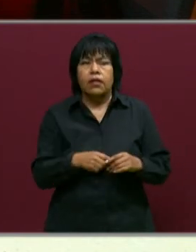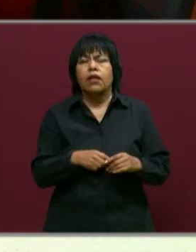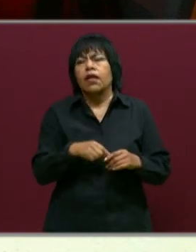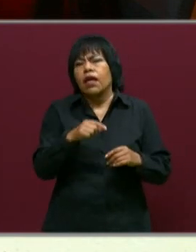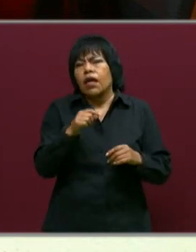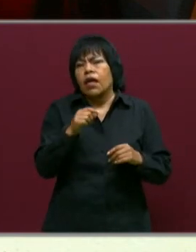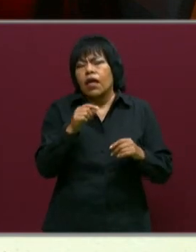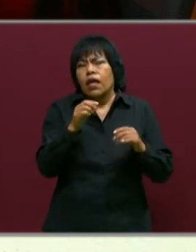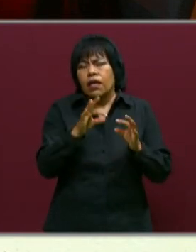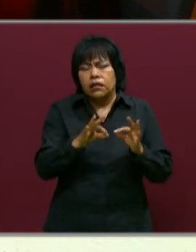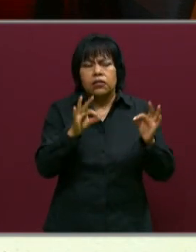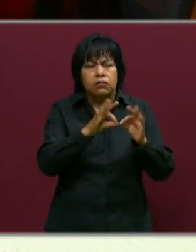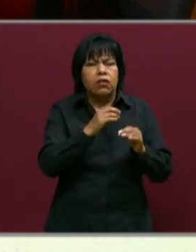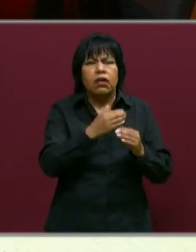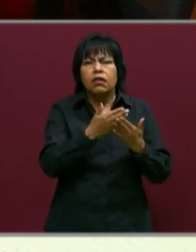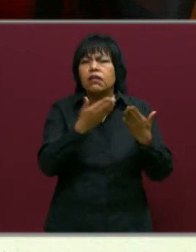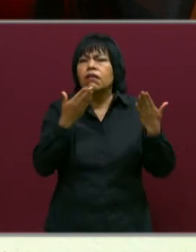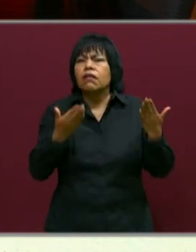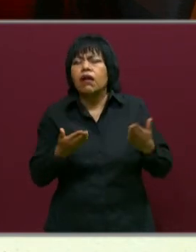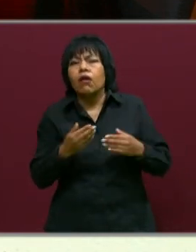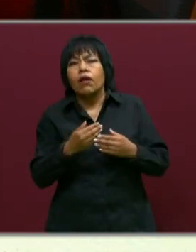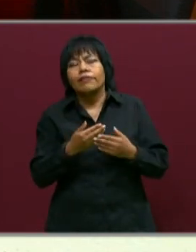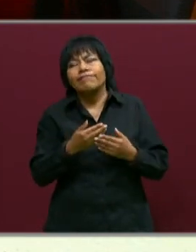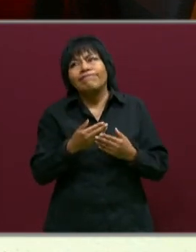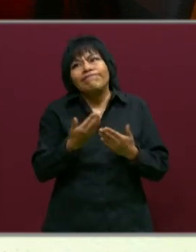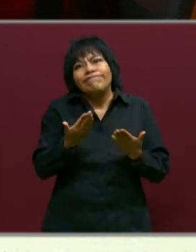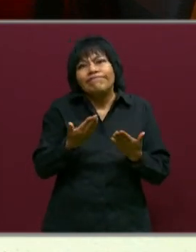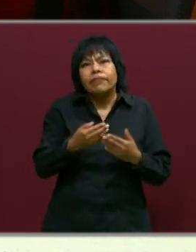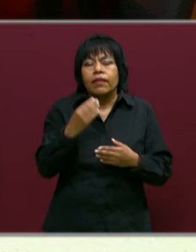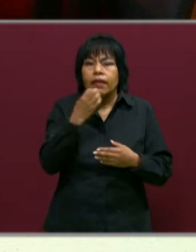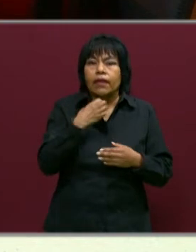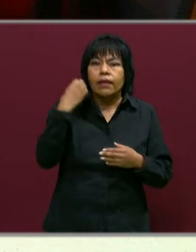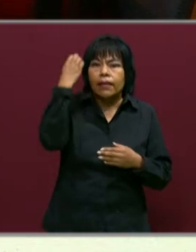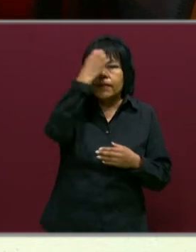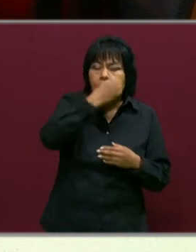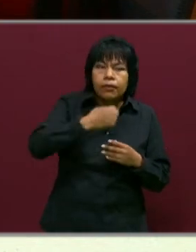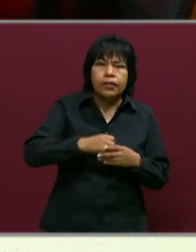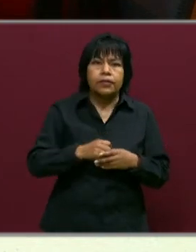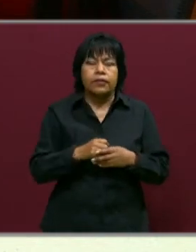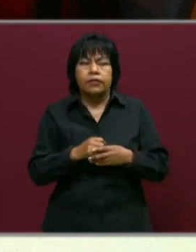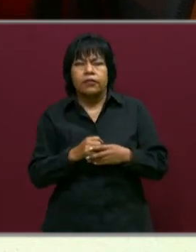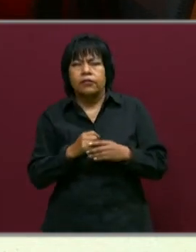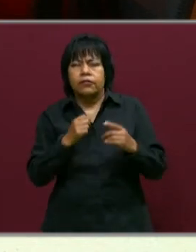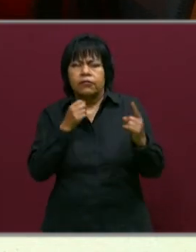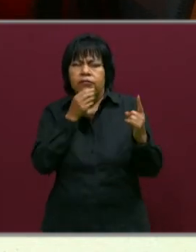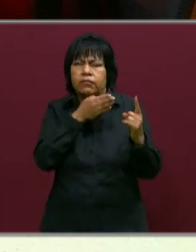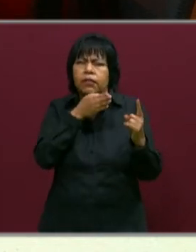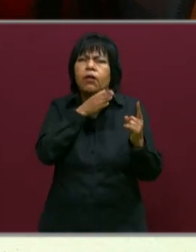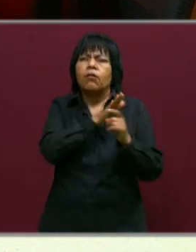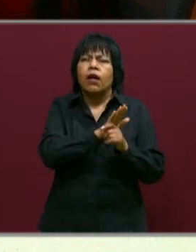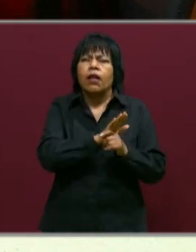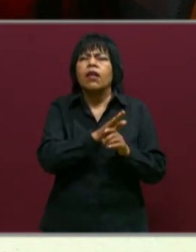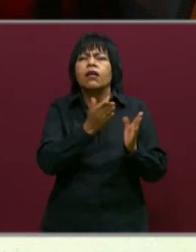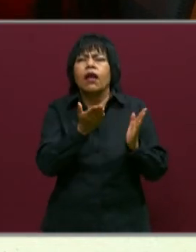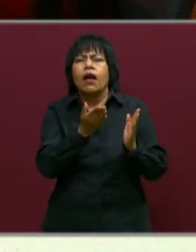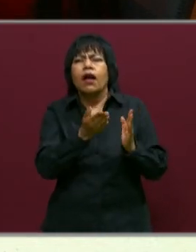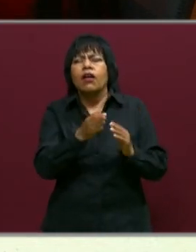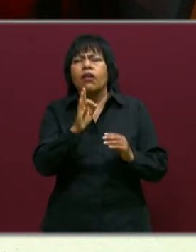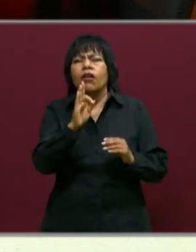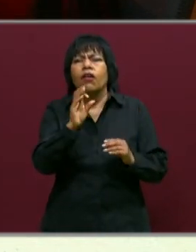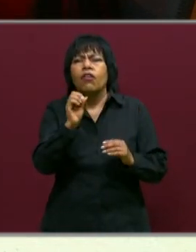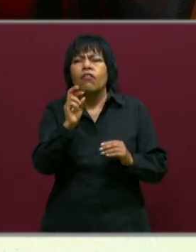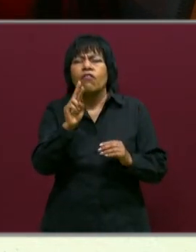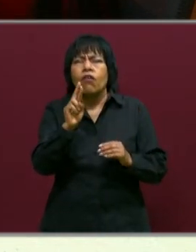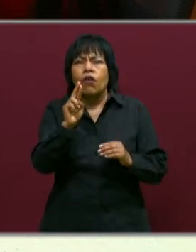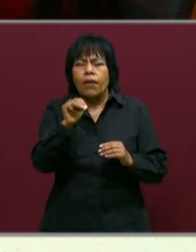algo que hay que resaltar es que en este momento se pide que la evaluación se centre en su función formativa. ¿Cómo es esto